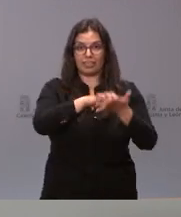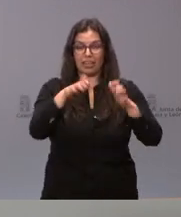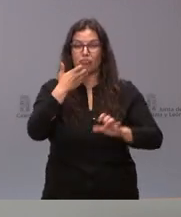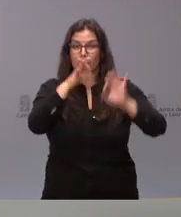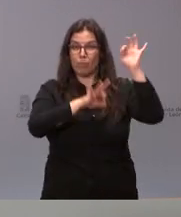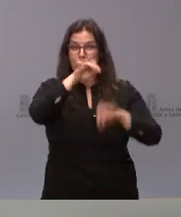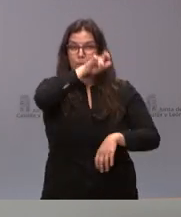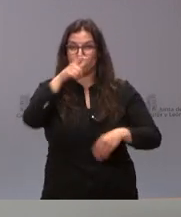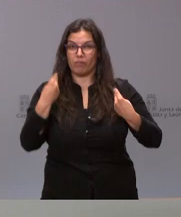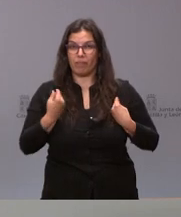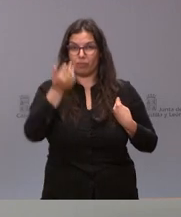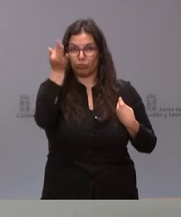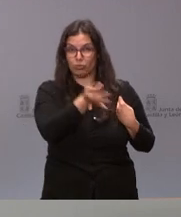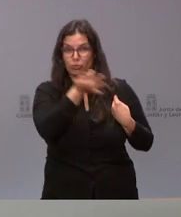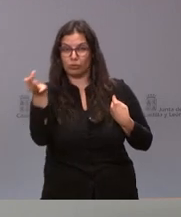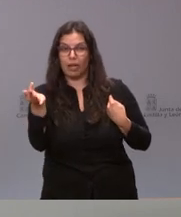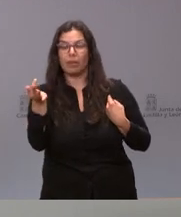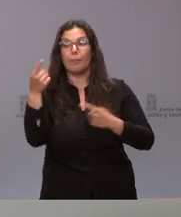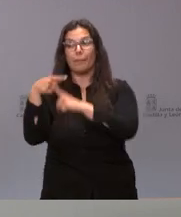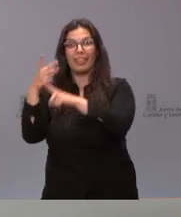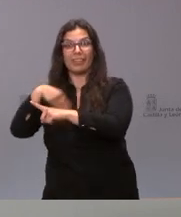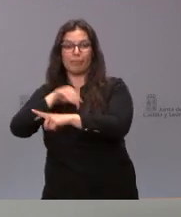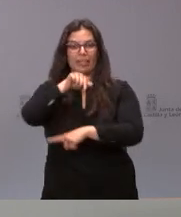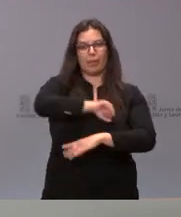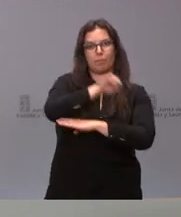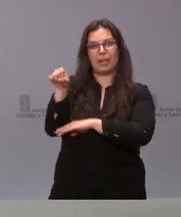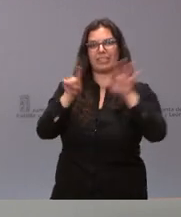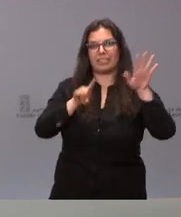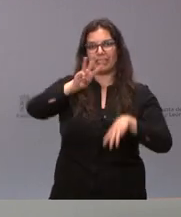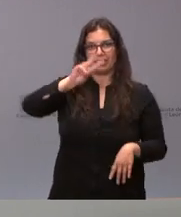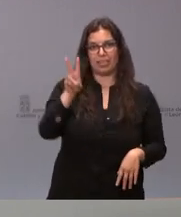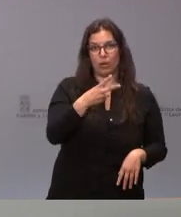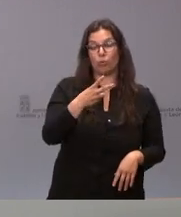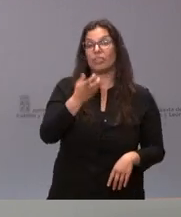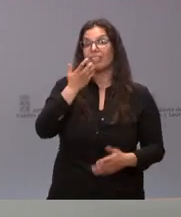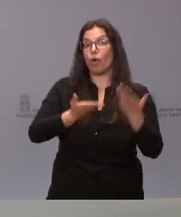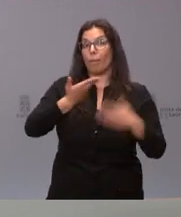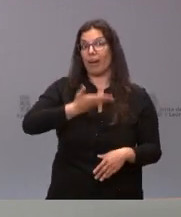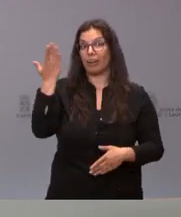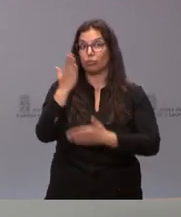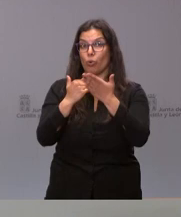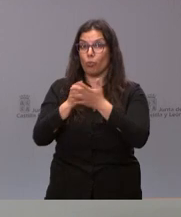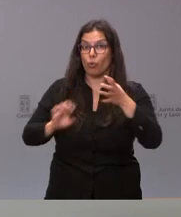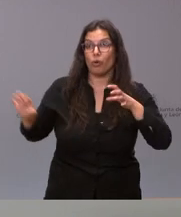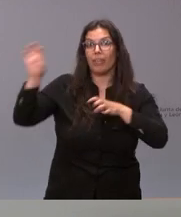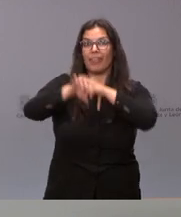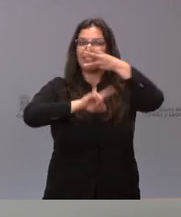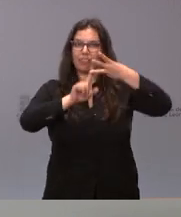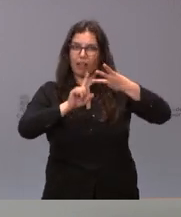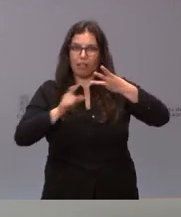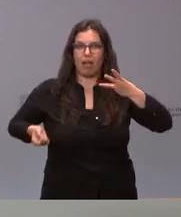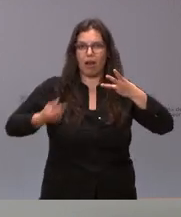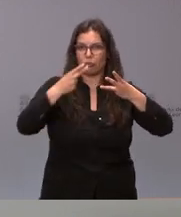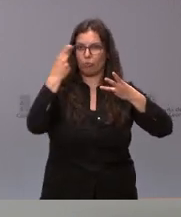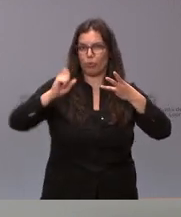93 euros superior a la media nacional y somos la tercera comunidad autónoma de España con mayor gasto